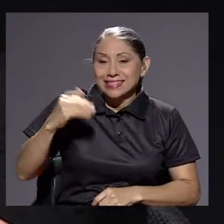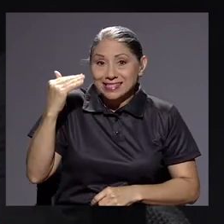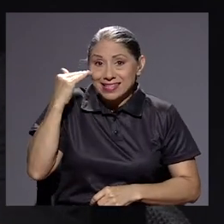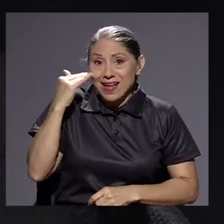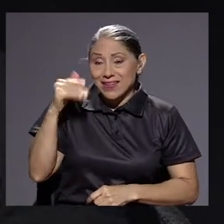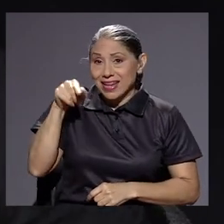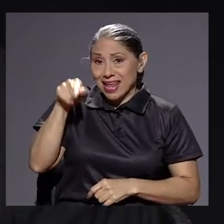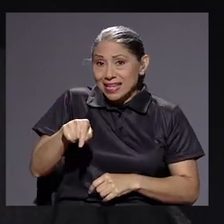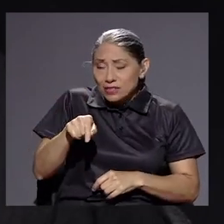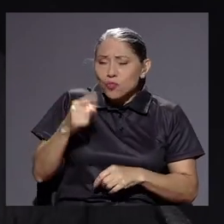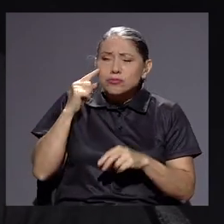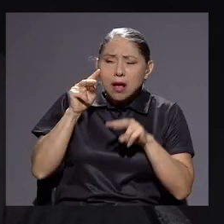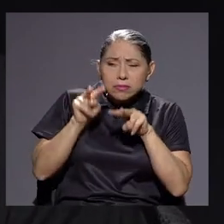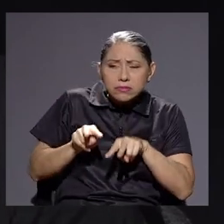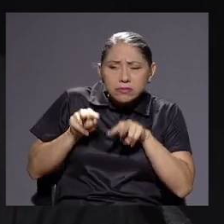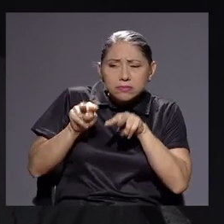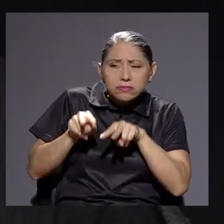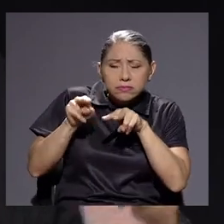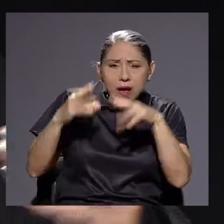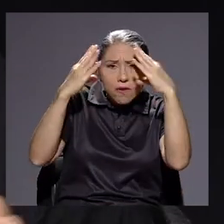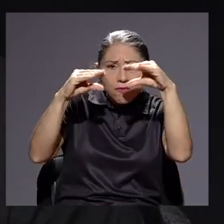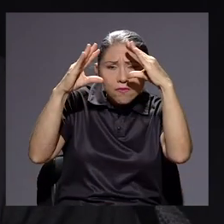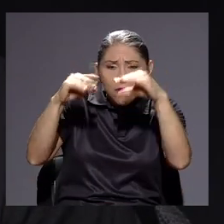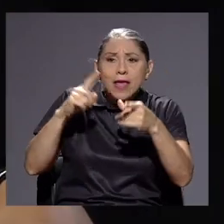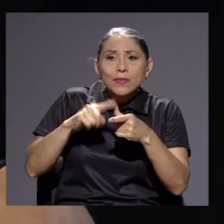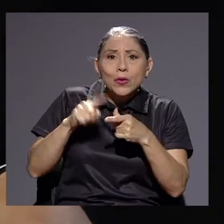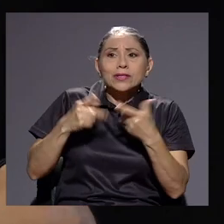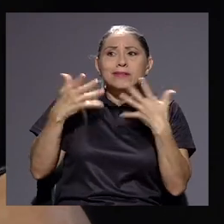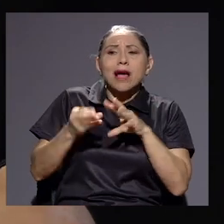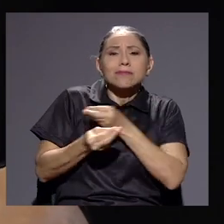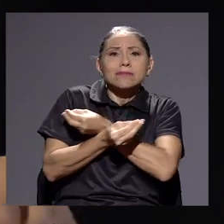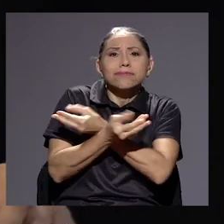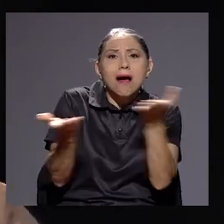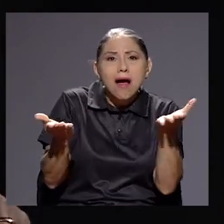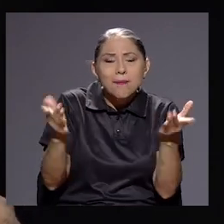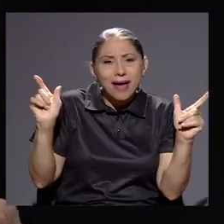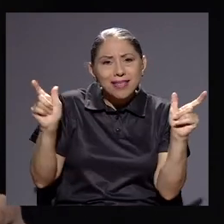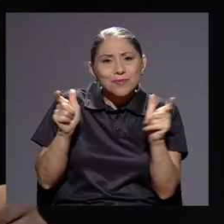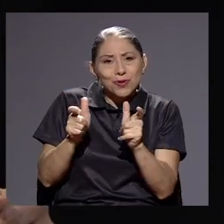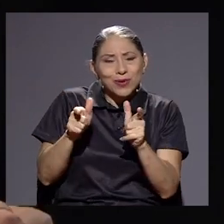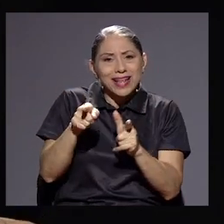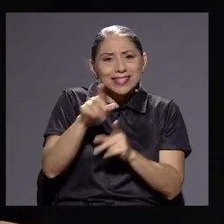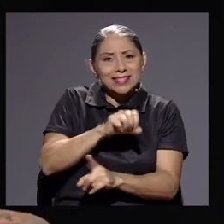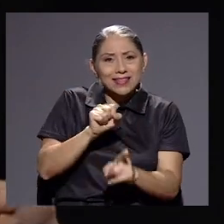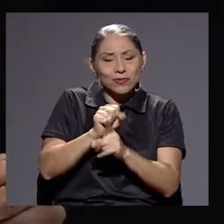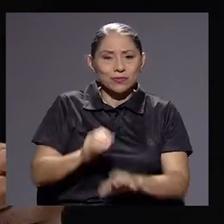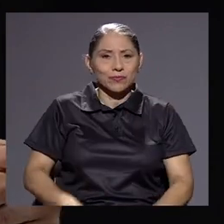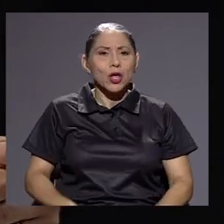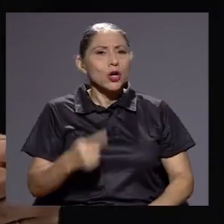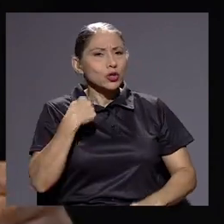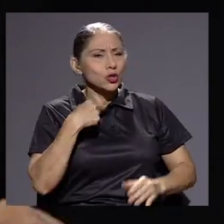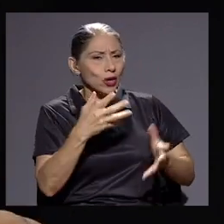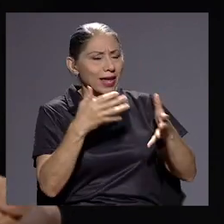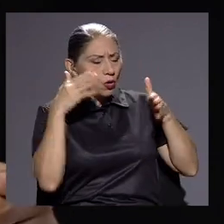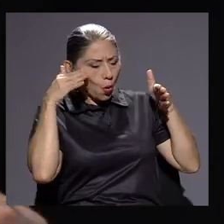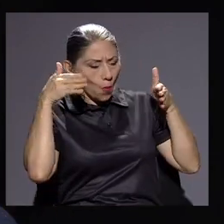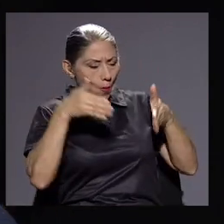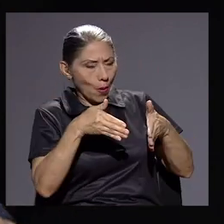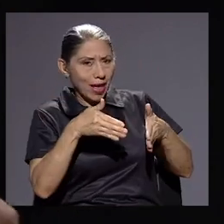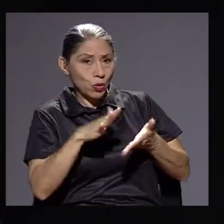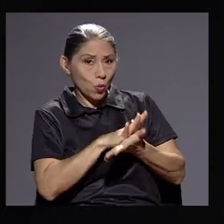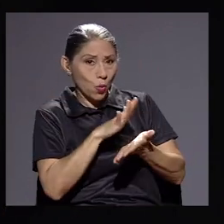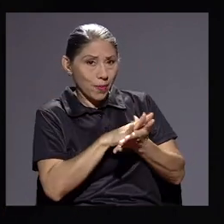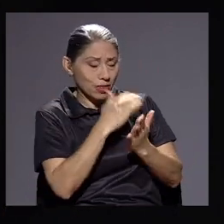cosas, darle un seguimiento a ese tipo de cosas, también va a disminuir. Me quiero concentrar en el documento, porque en el documento, en el proceso de